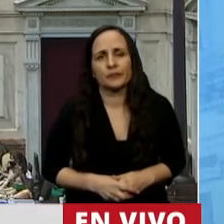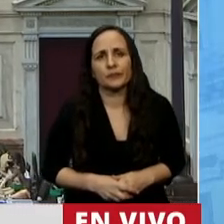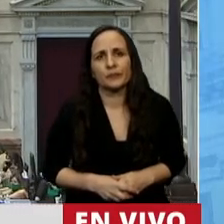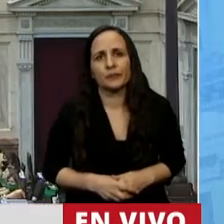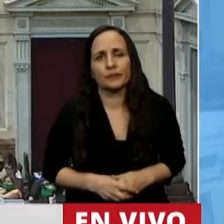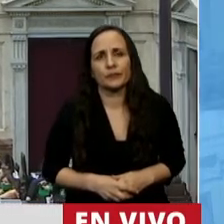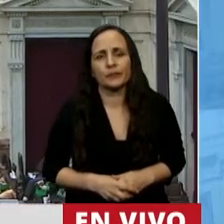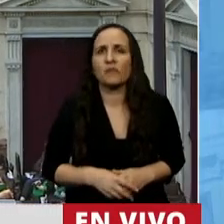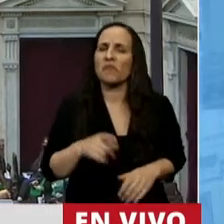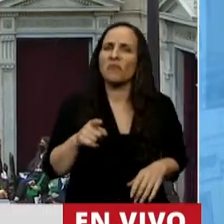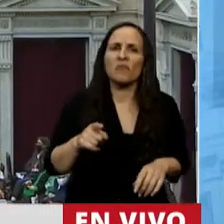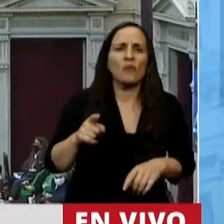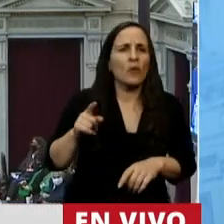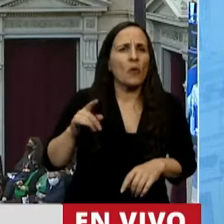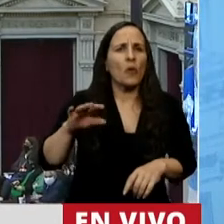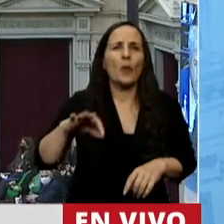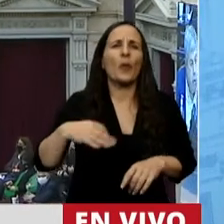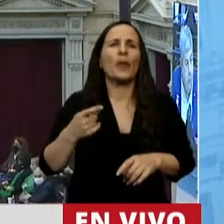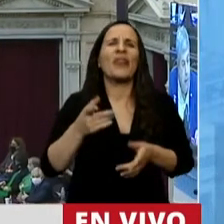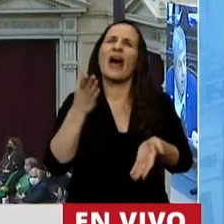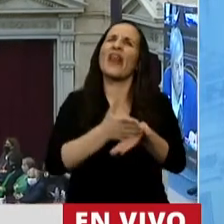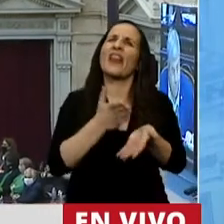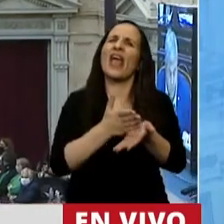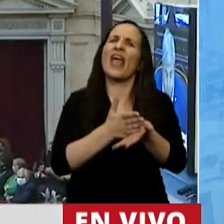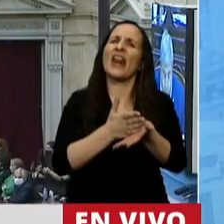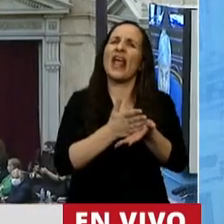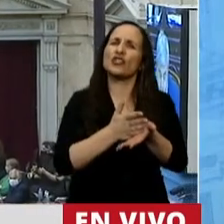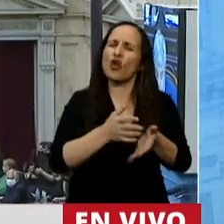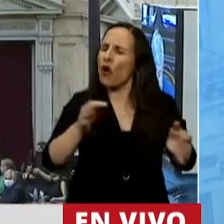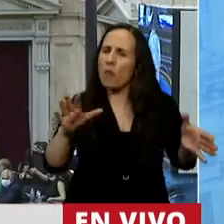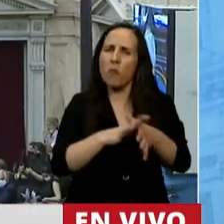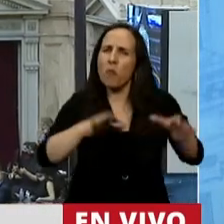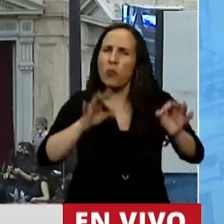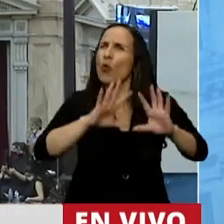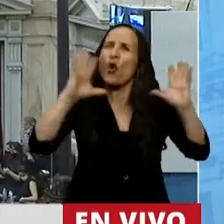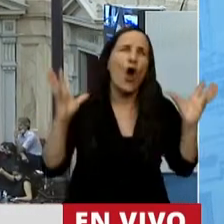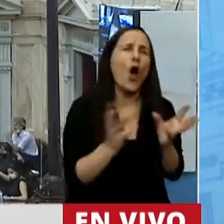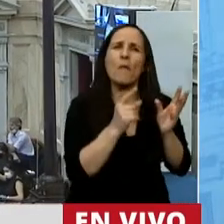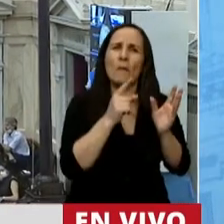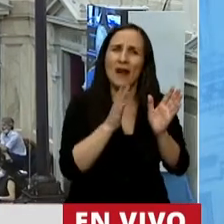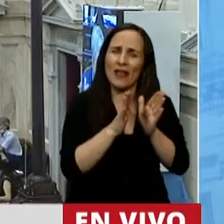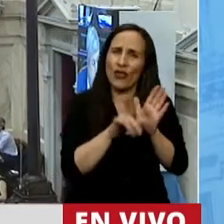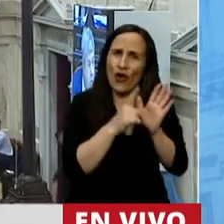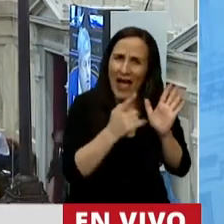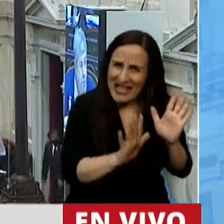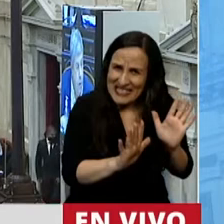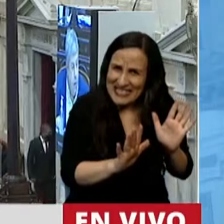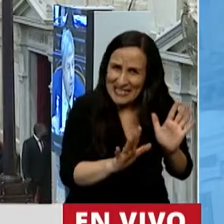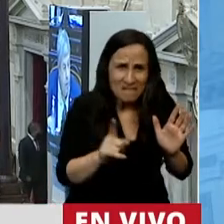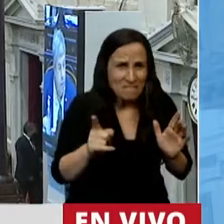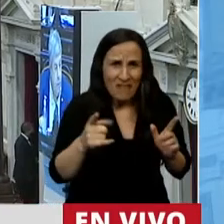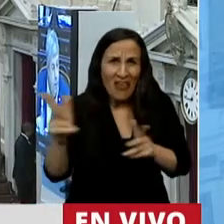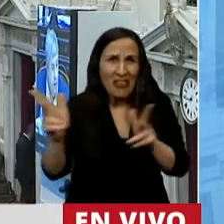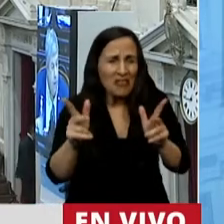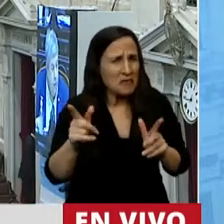un derecho absoluto en nuestro marco normativo. Si fuera así, no se admitiría ningún tipo de